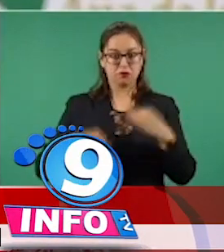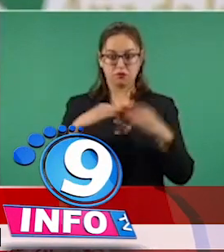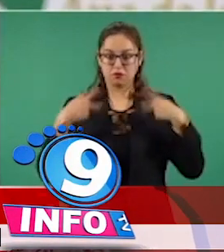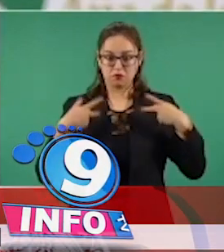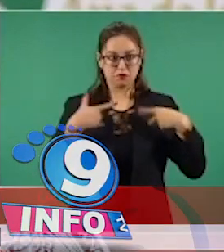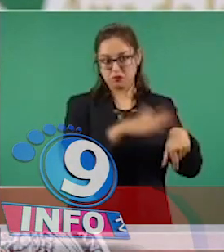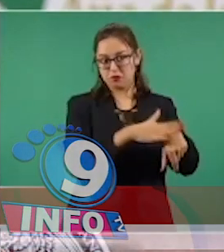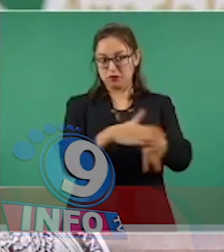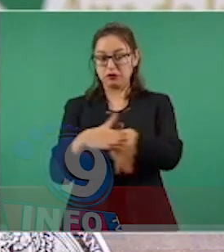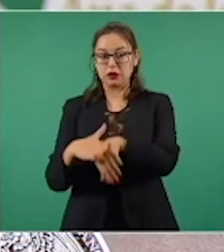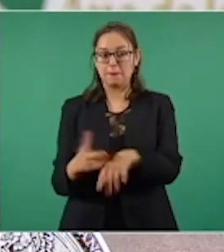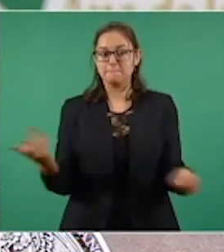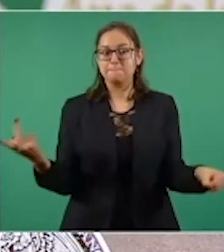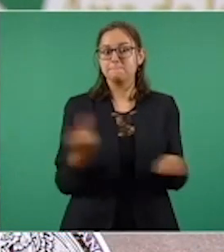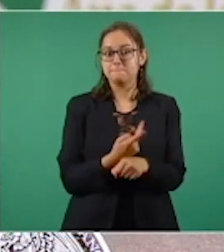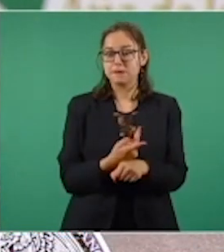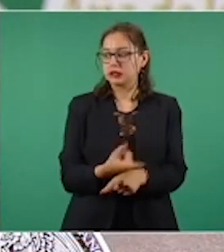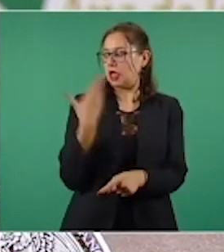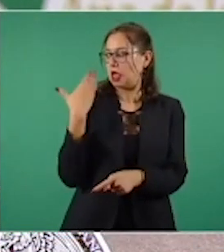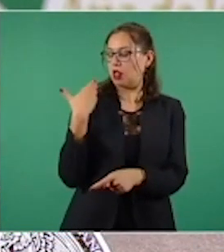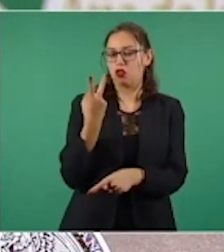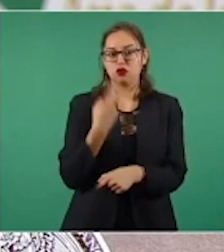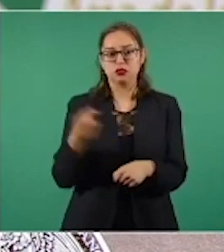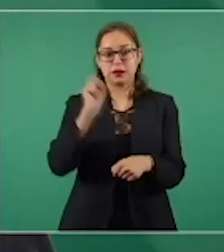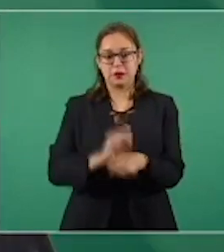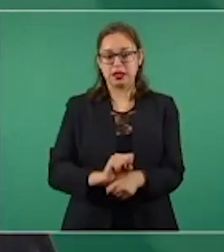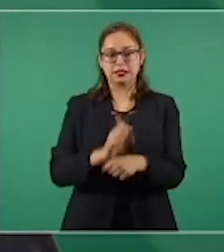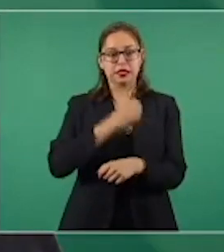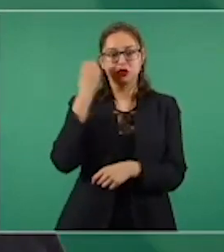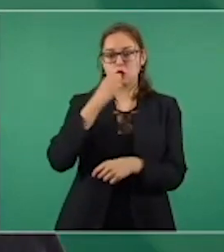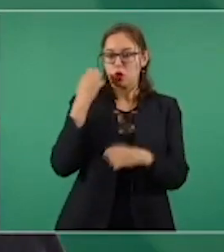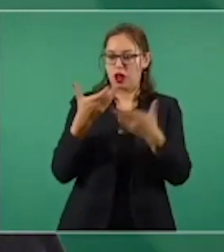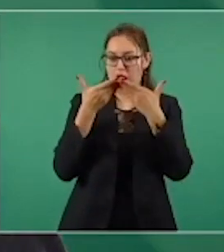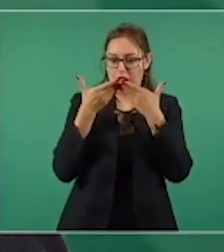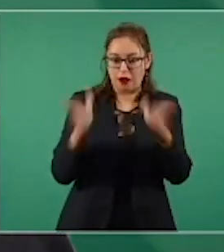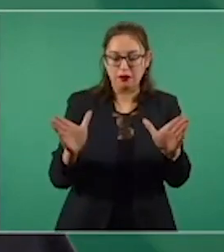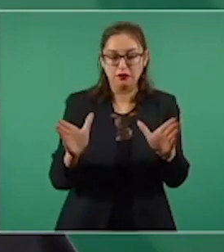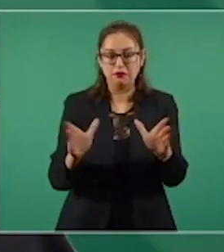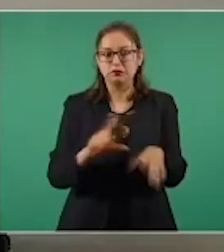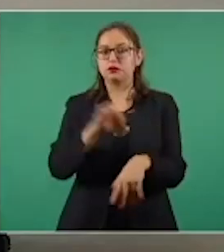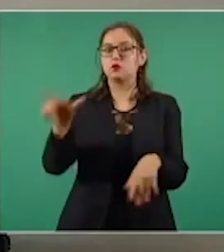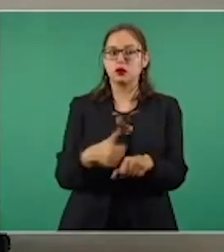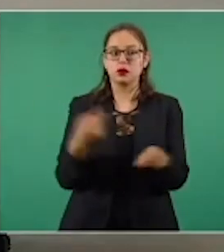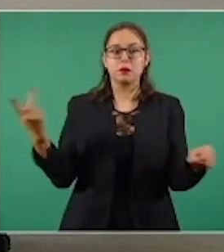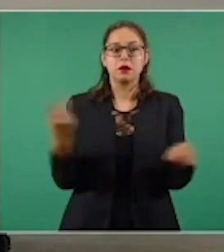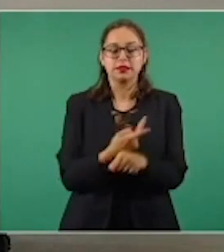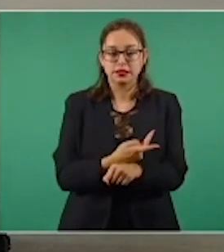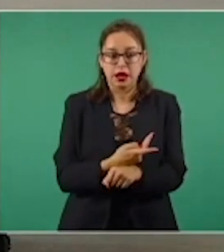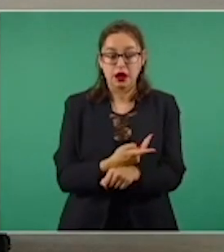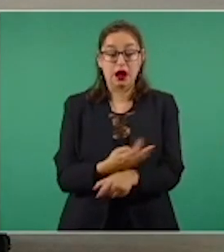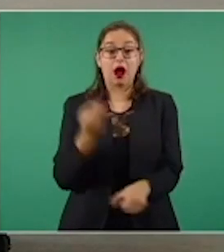efecto pudo haber tenido la apertura de las escuelas, el retorno a las escuelas. Por otra parte,